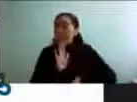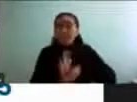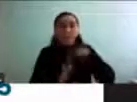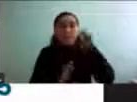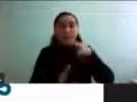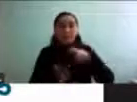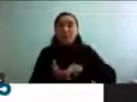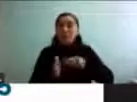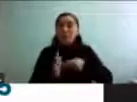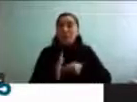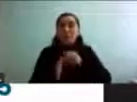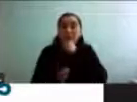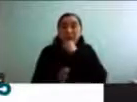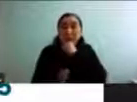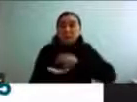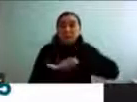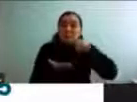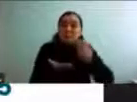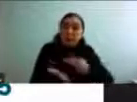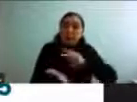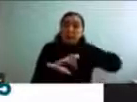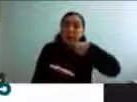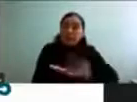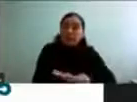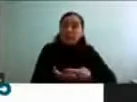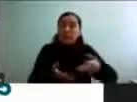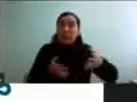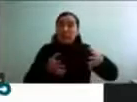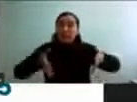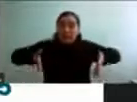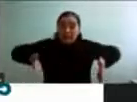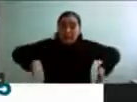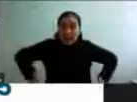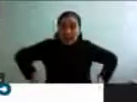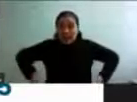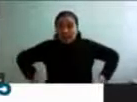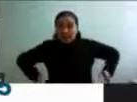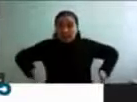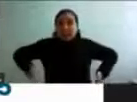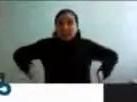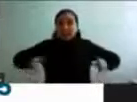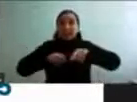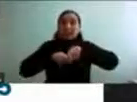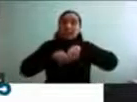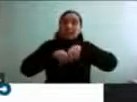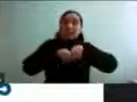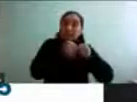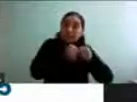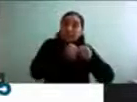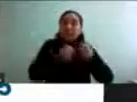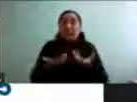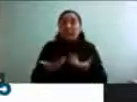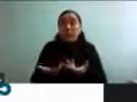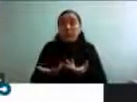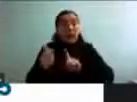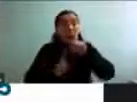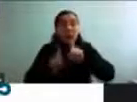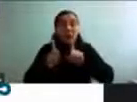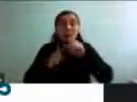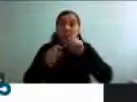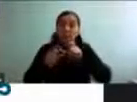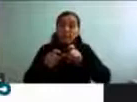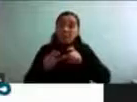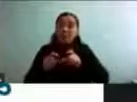personas mayores. Una fractura de cadera puede llevar a una persona mayor a disminuir su sobrevida